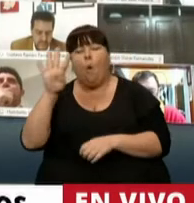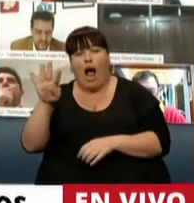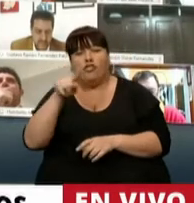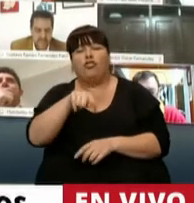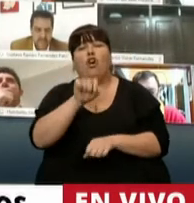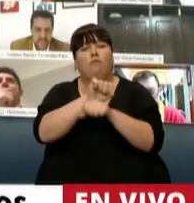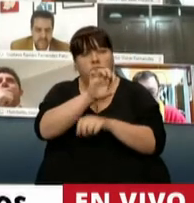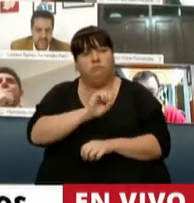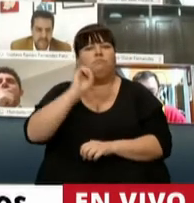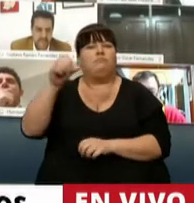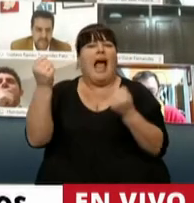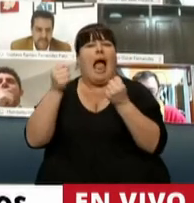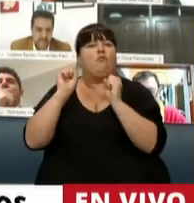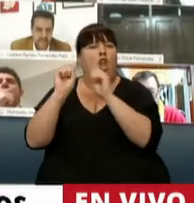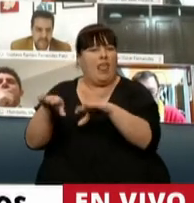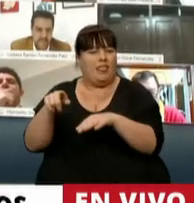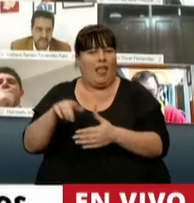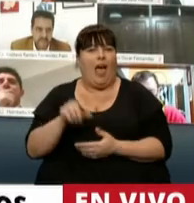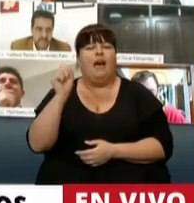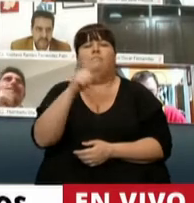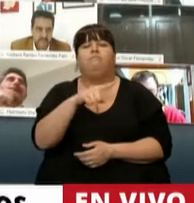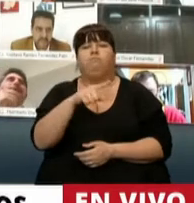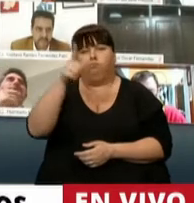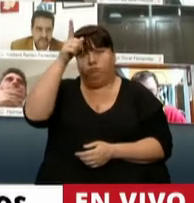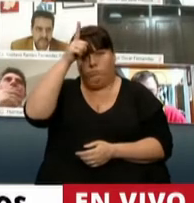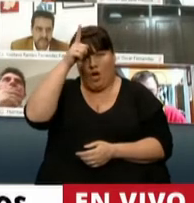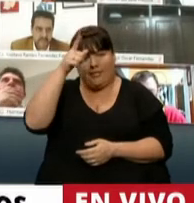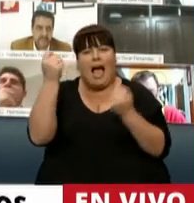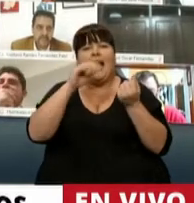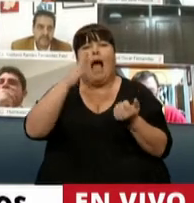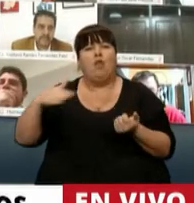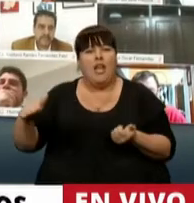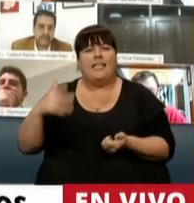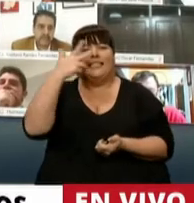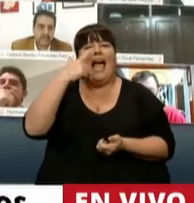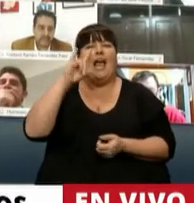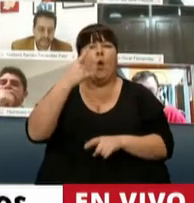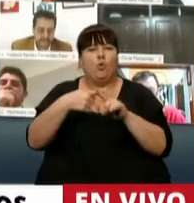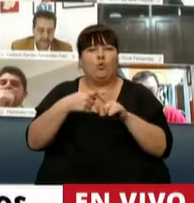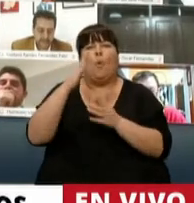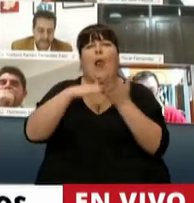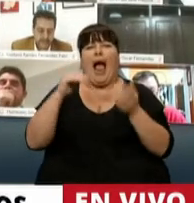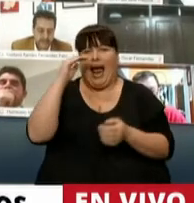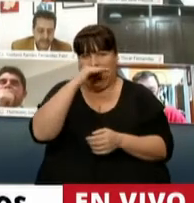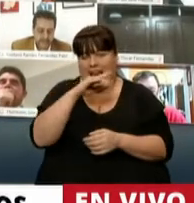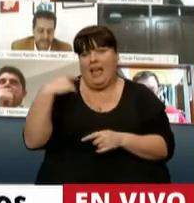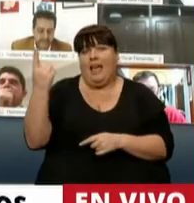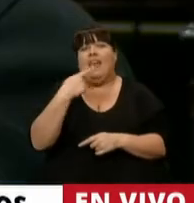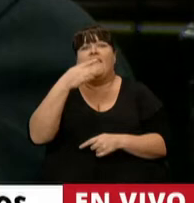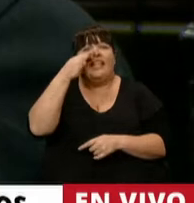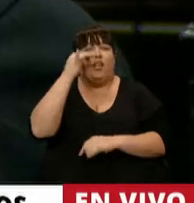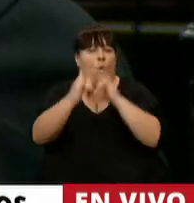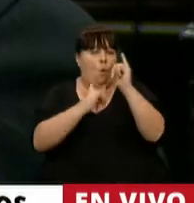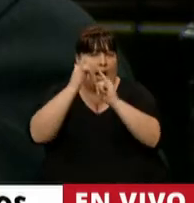introducido a una camioneta perteneciente a la policía, una camioneta Hilux blanca y negra. Así lo dicen los